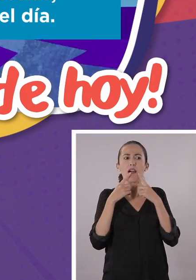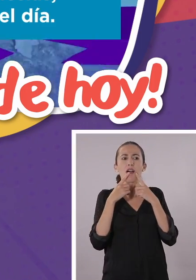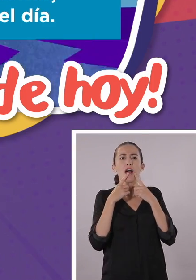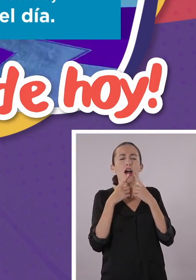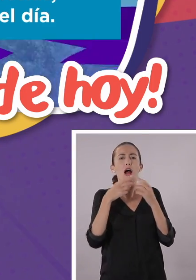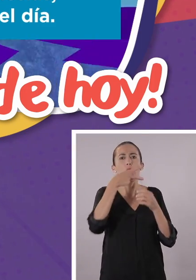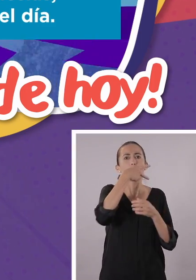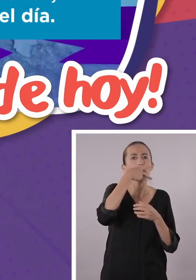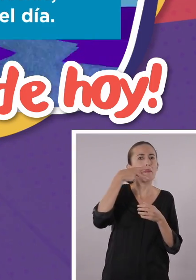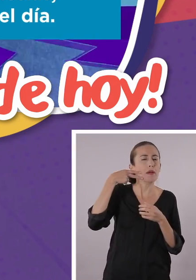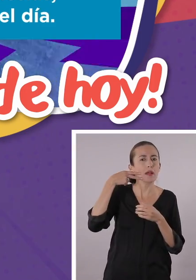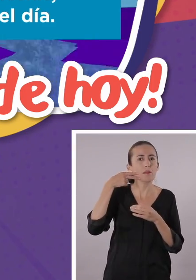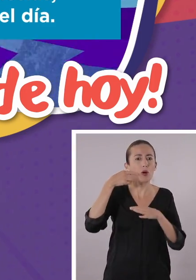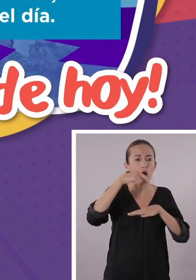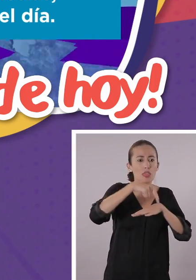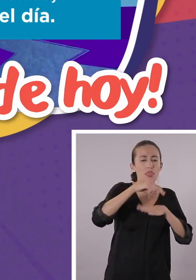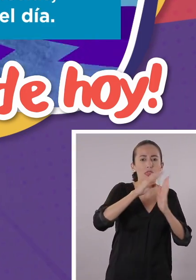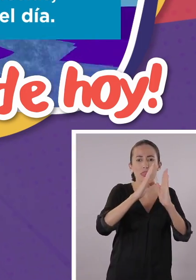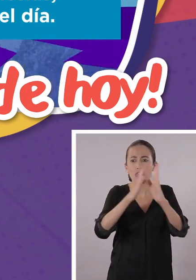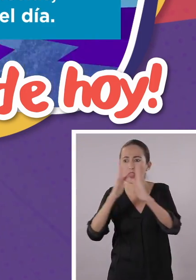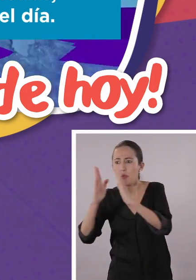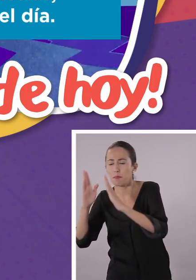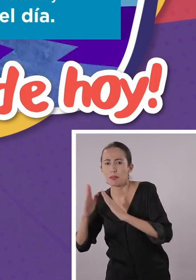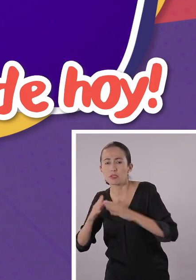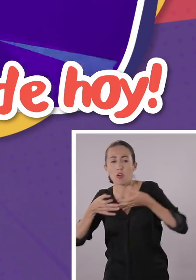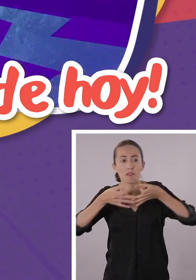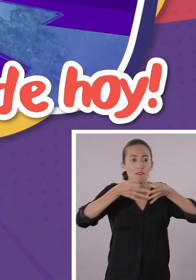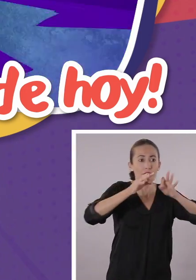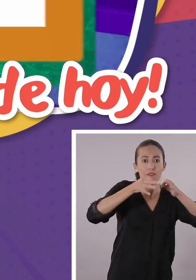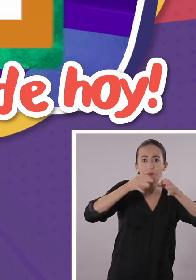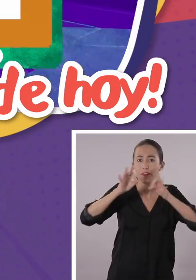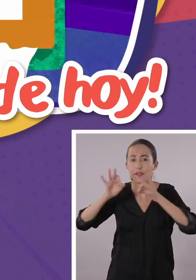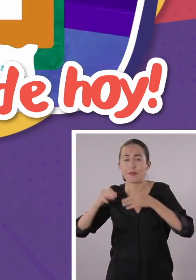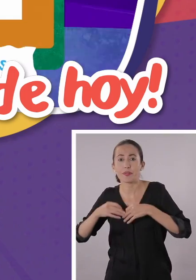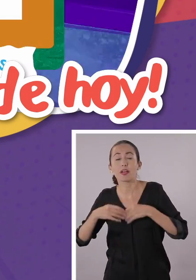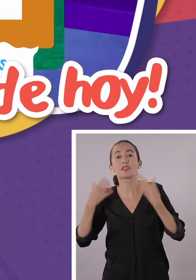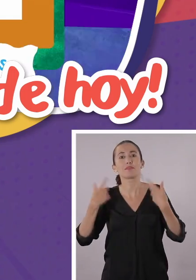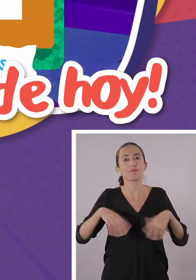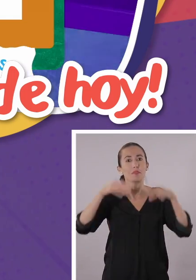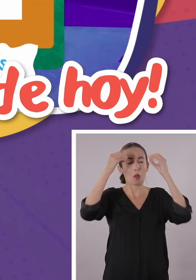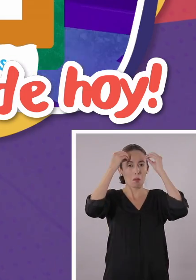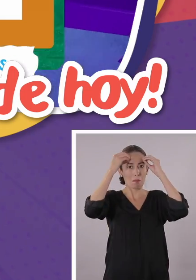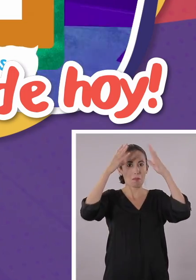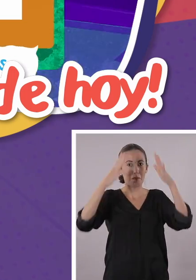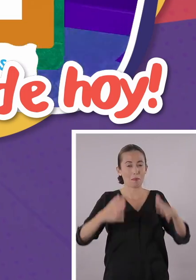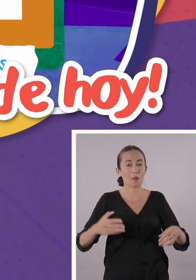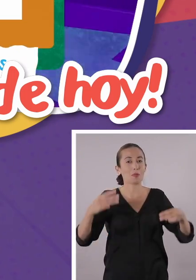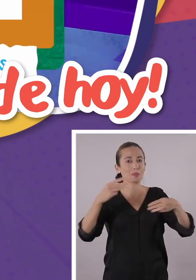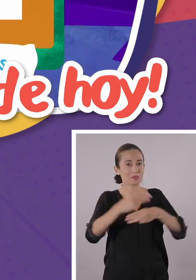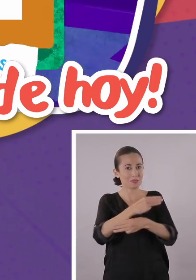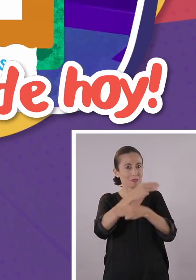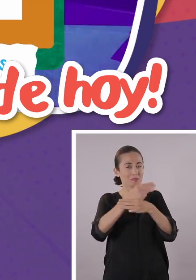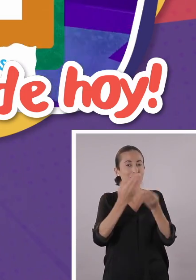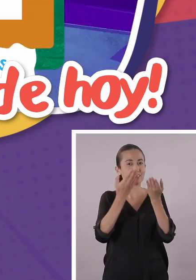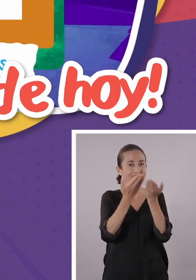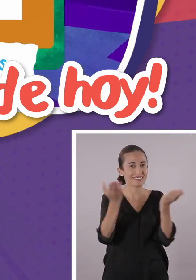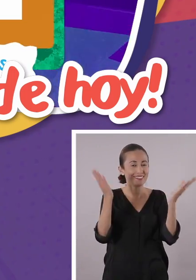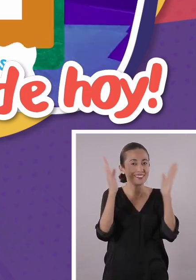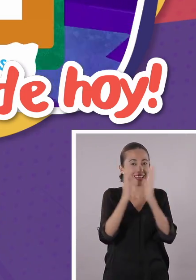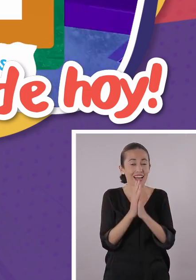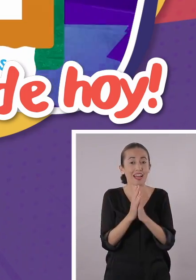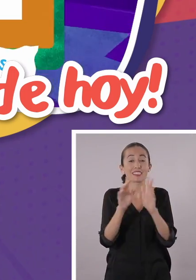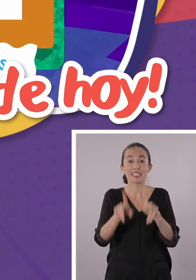pasiva del verbo. Eso y las figuras geométricas con el profe Alfonso van a ser de esta clase la mejor.